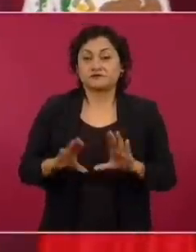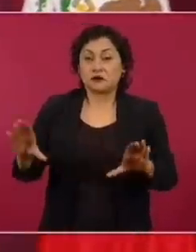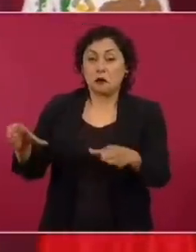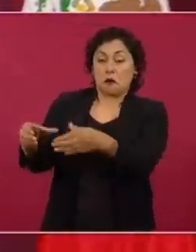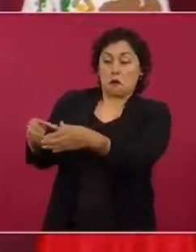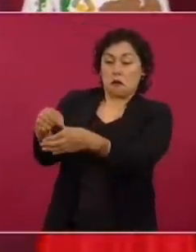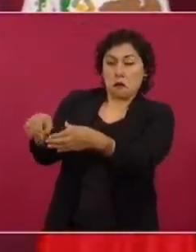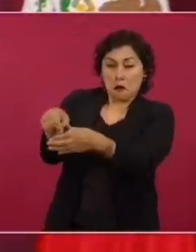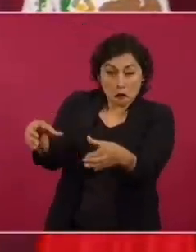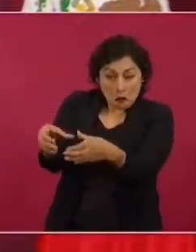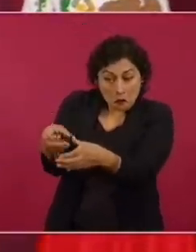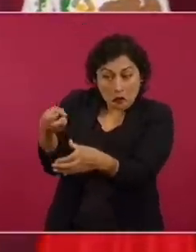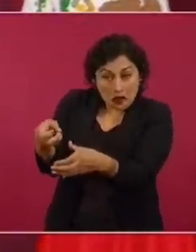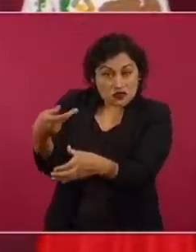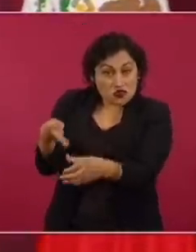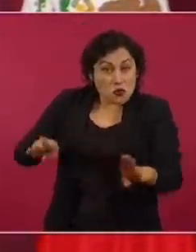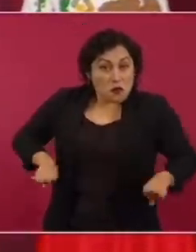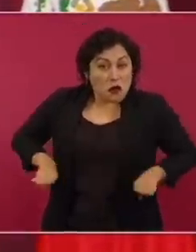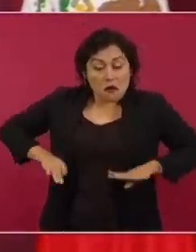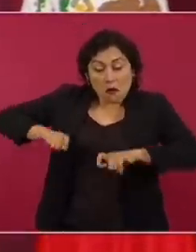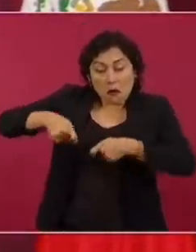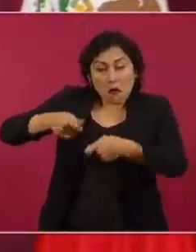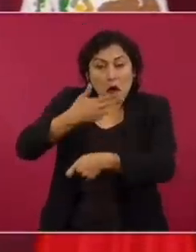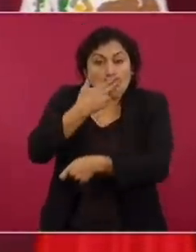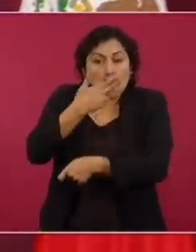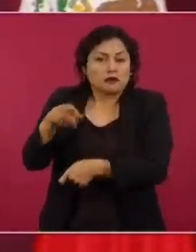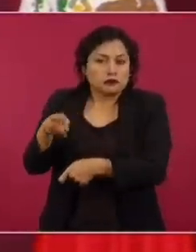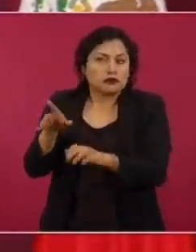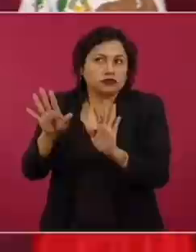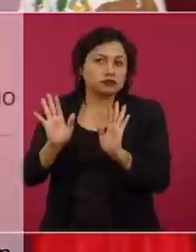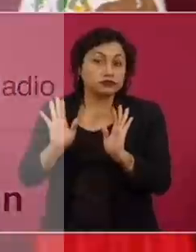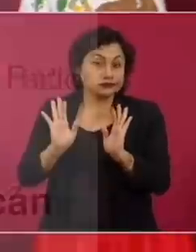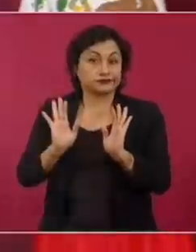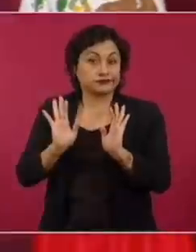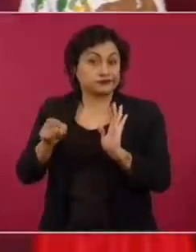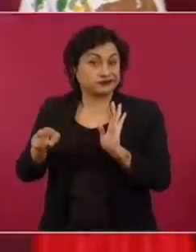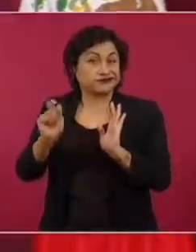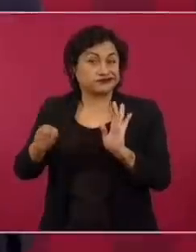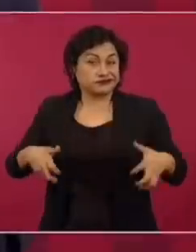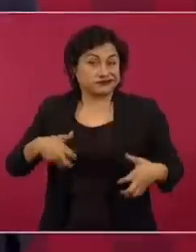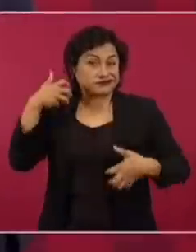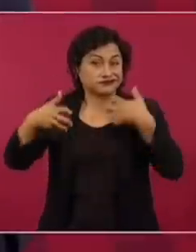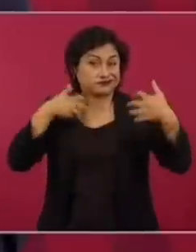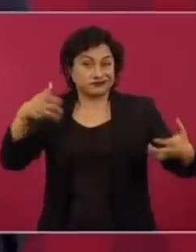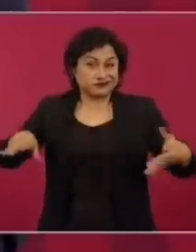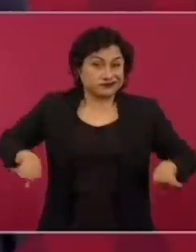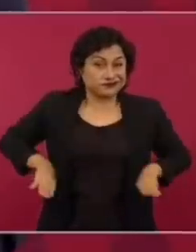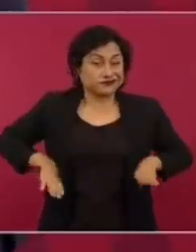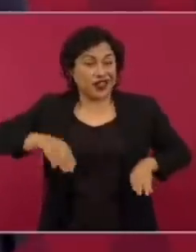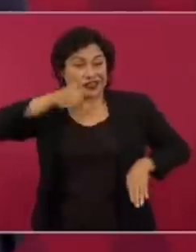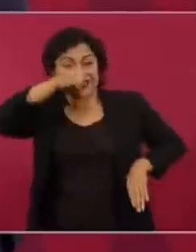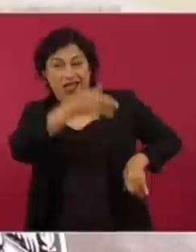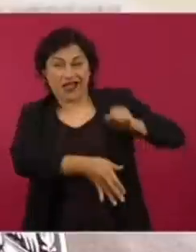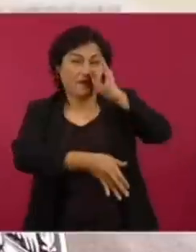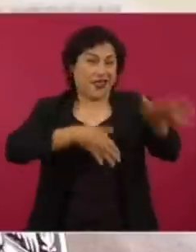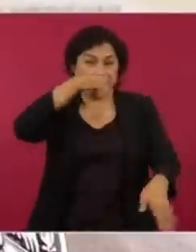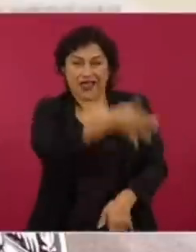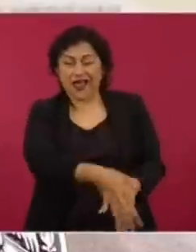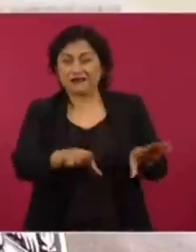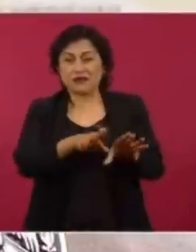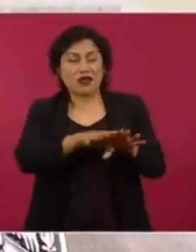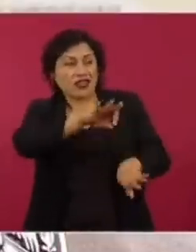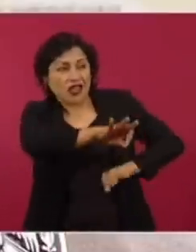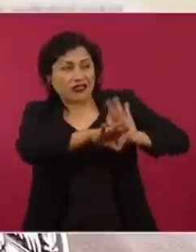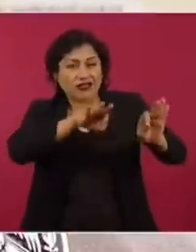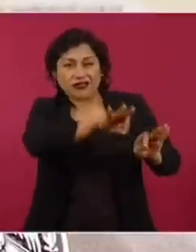se ha portado muy bien porque no pasa de insultos y de enojos y de guerra sucia y de dedicar muchísimo